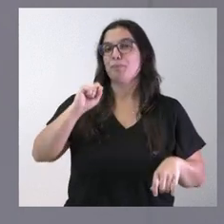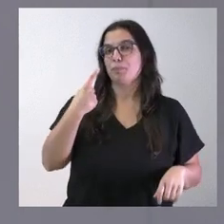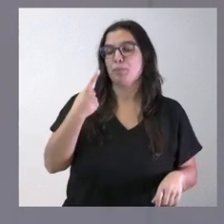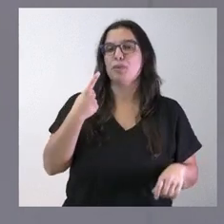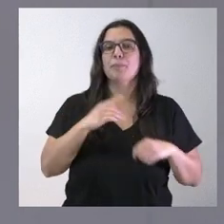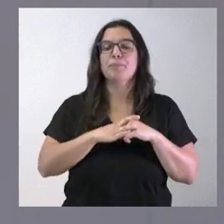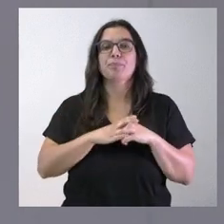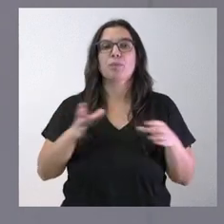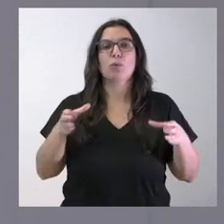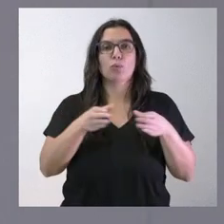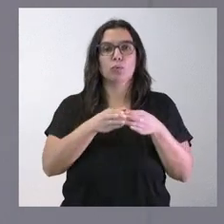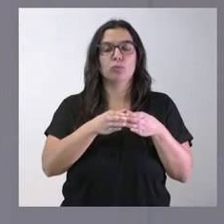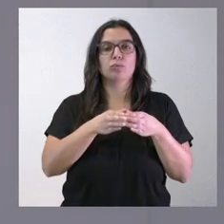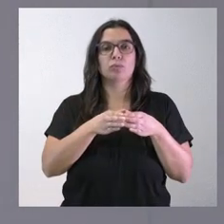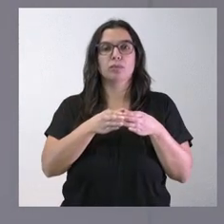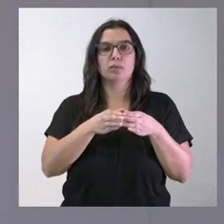la Junta...